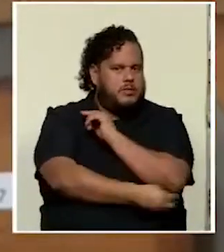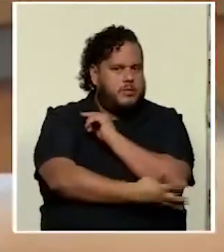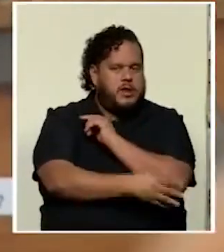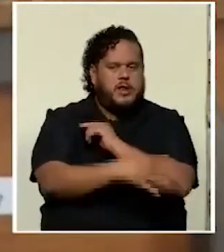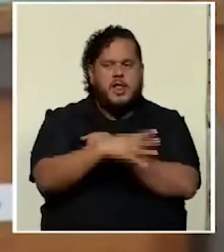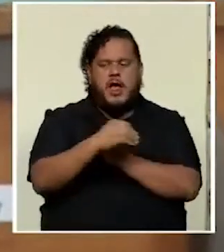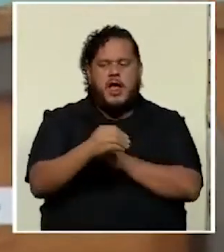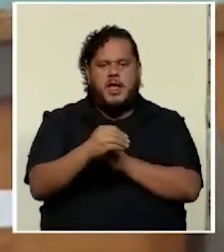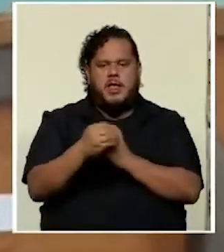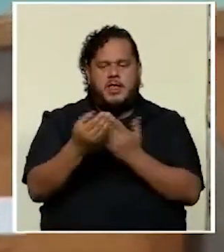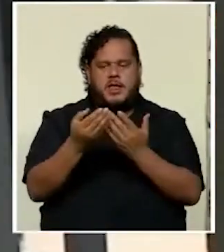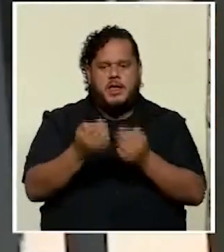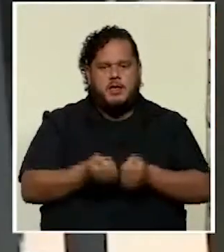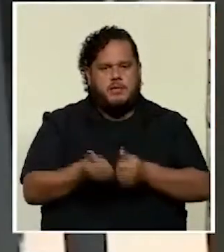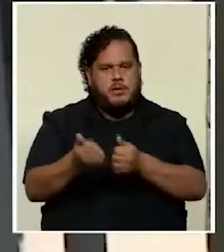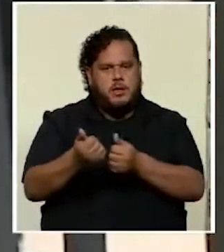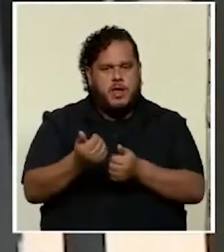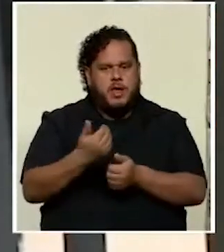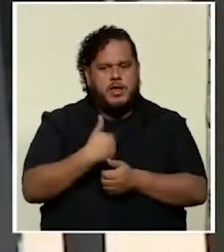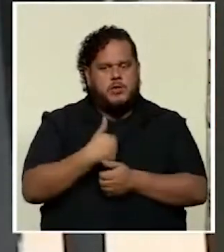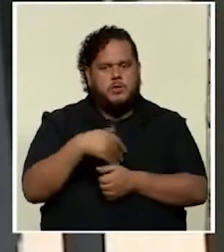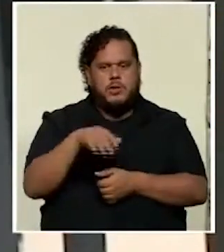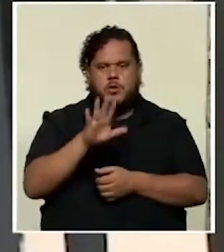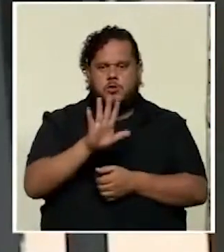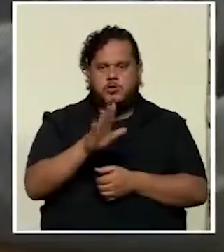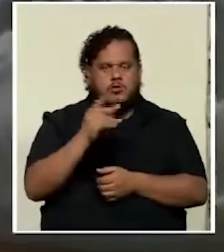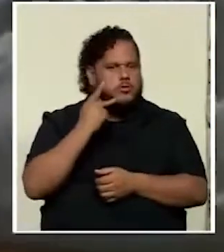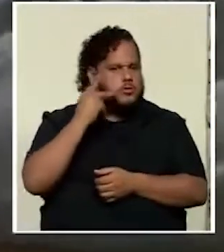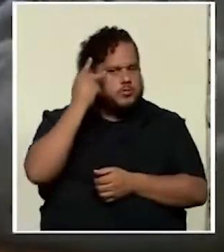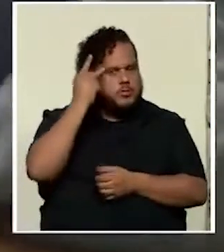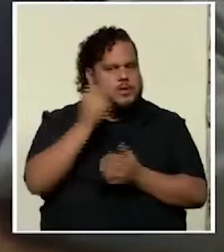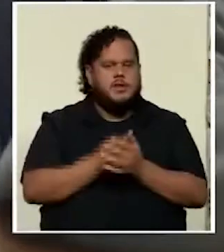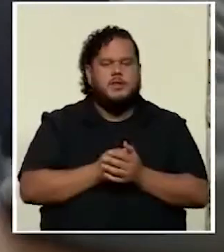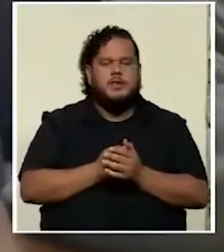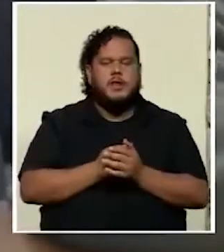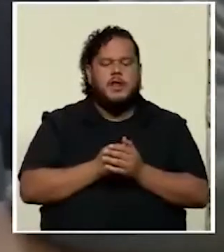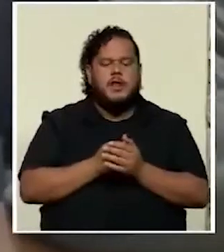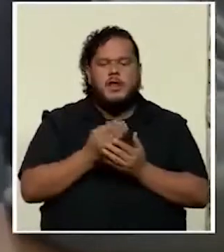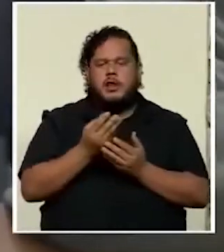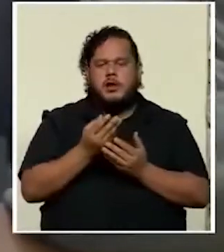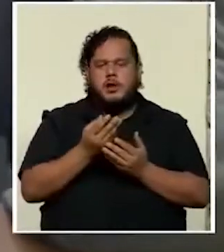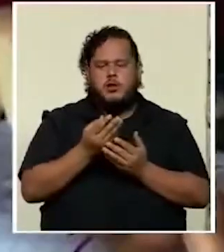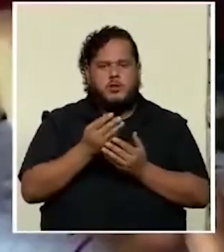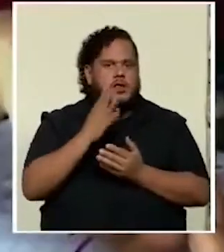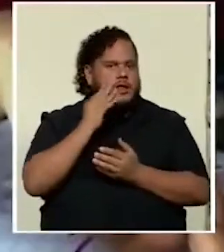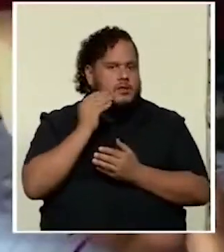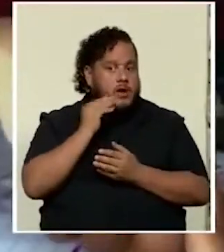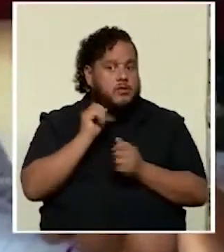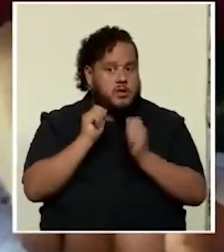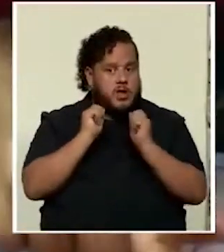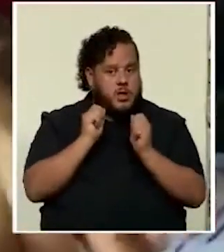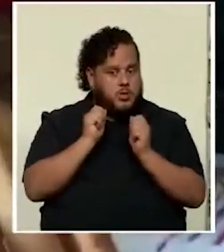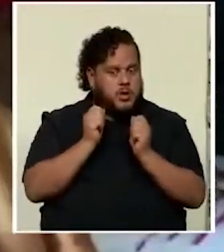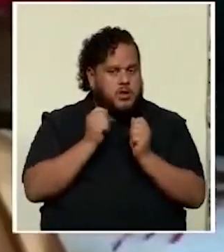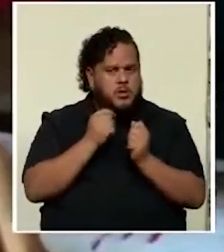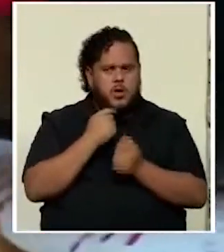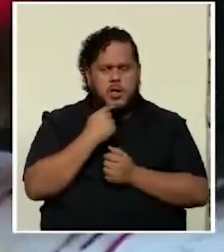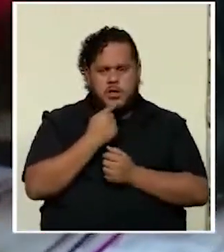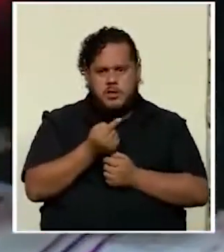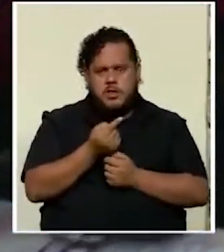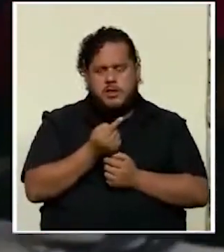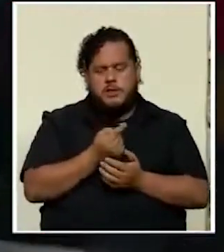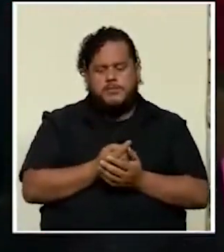marginación que tuvieron sus padres. Los pronósticos de los expertos en educación señalan